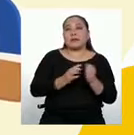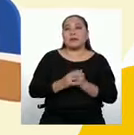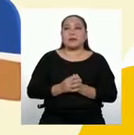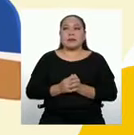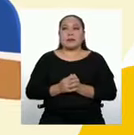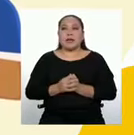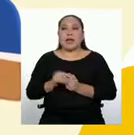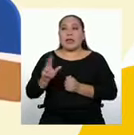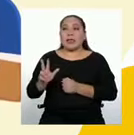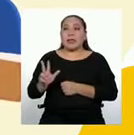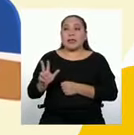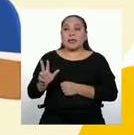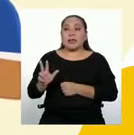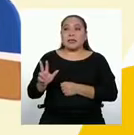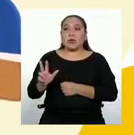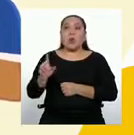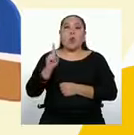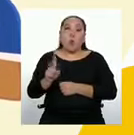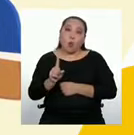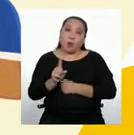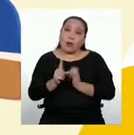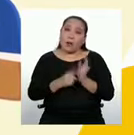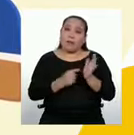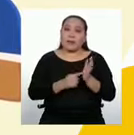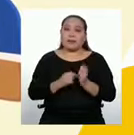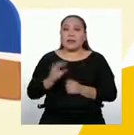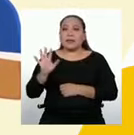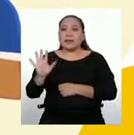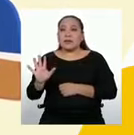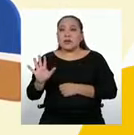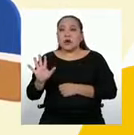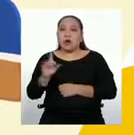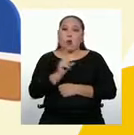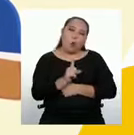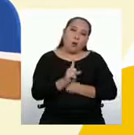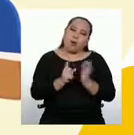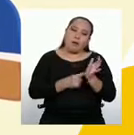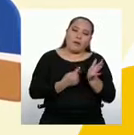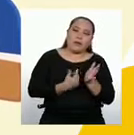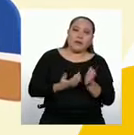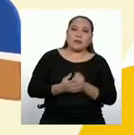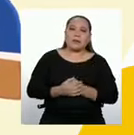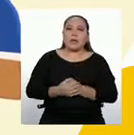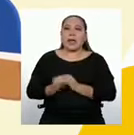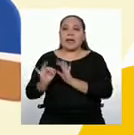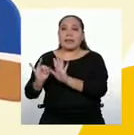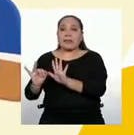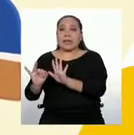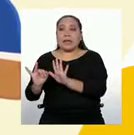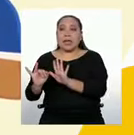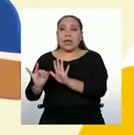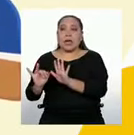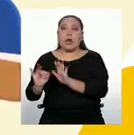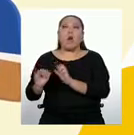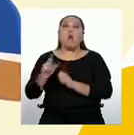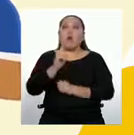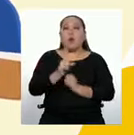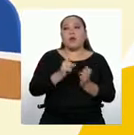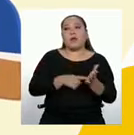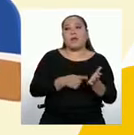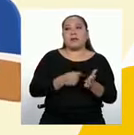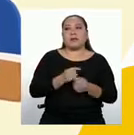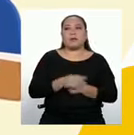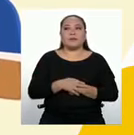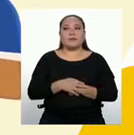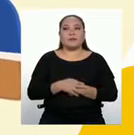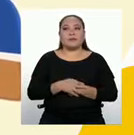El 3 una sola vez. El 5 una sola vez. Y el 7 también una sola vez.